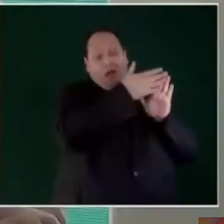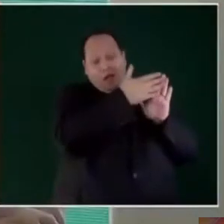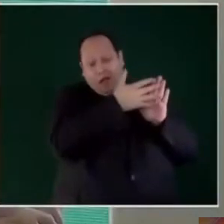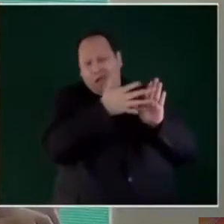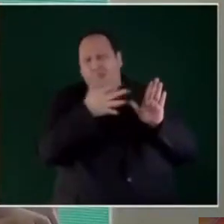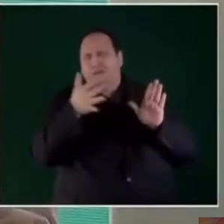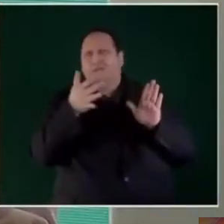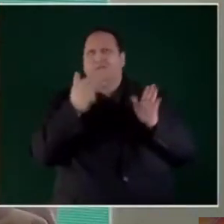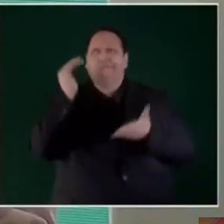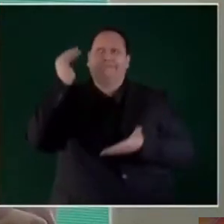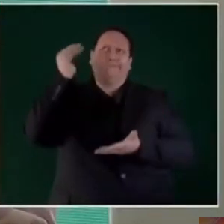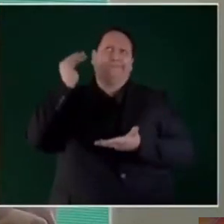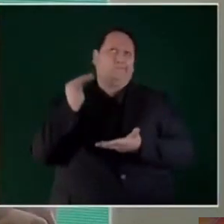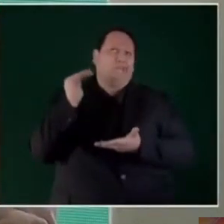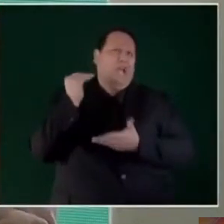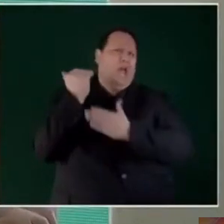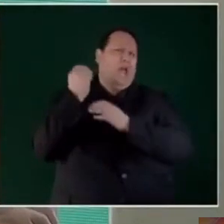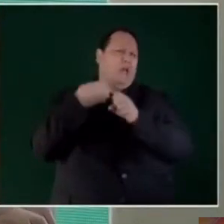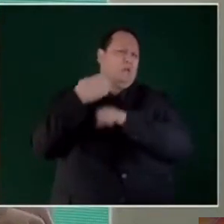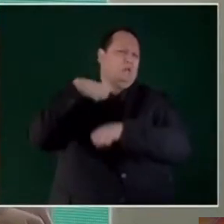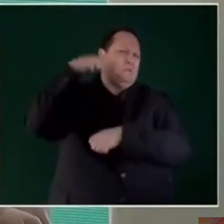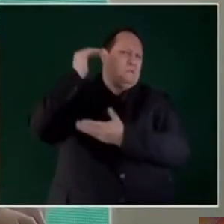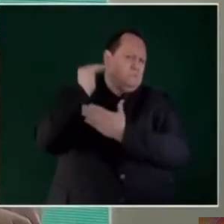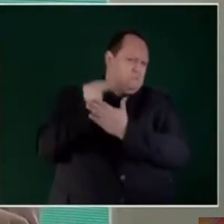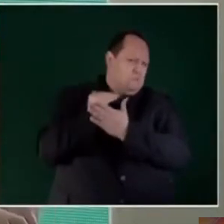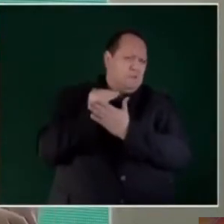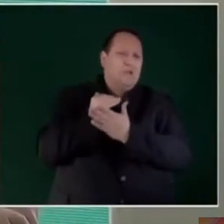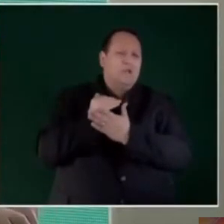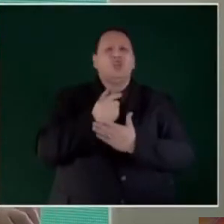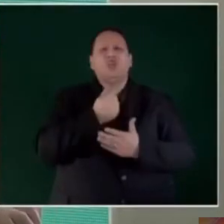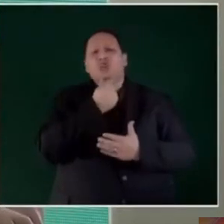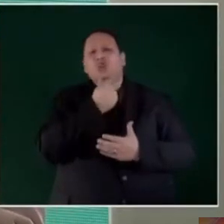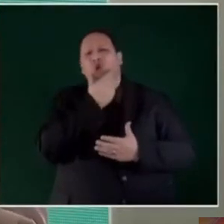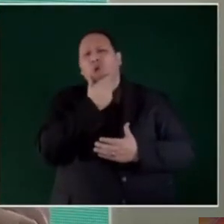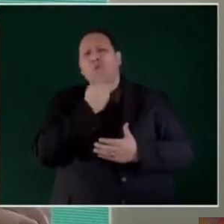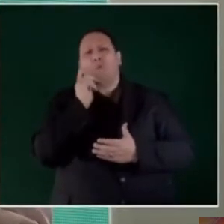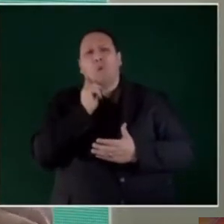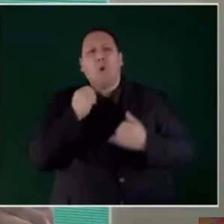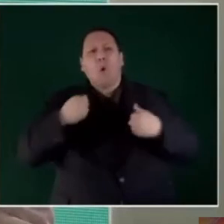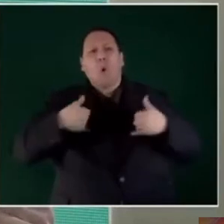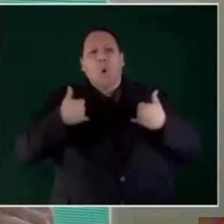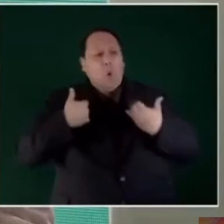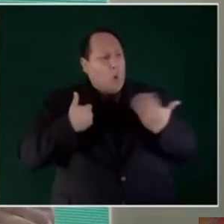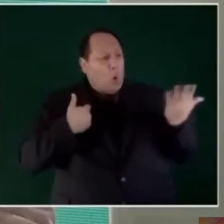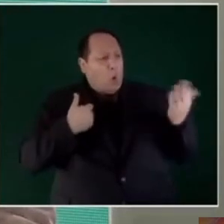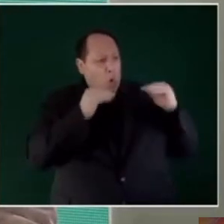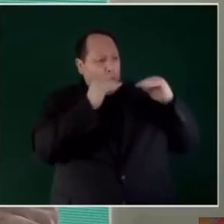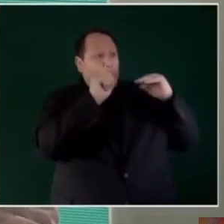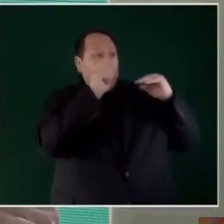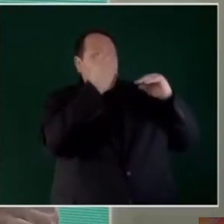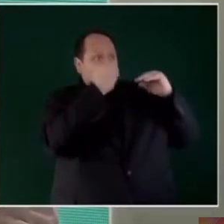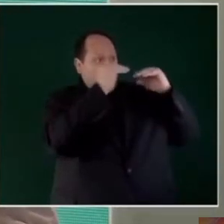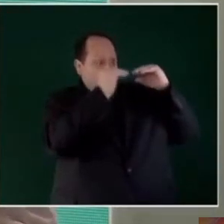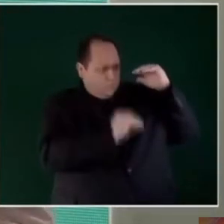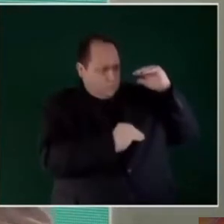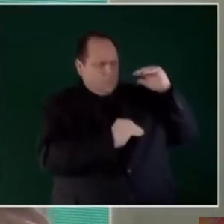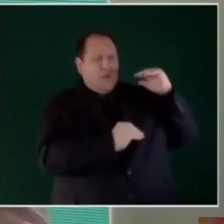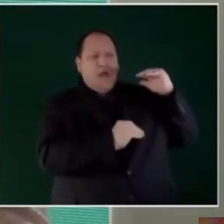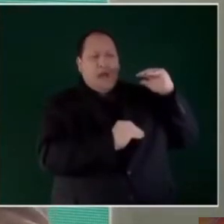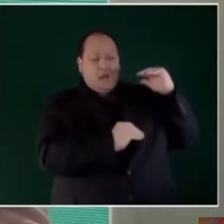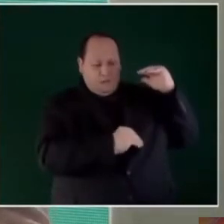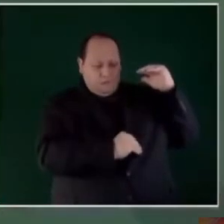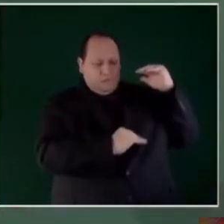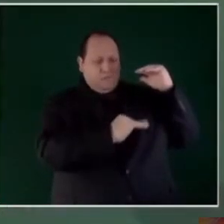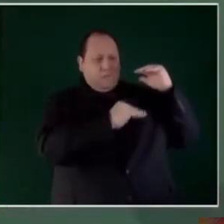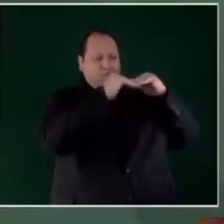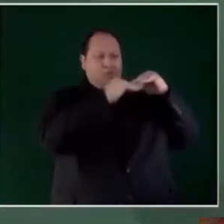menos edad, básicamente para niñas, niños, adolescentes hasta 29